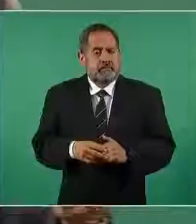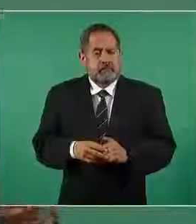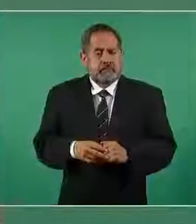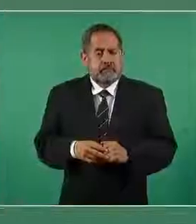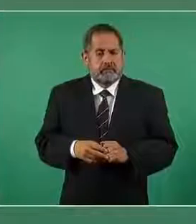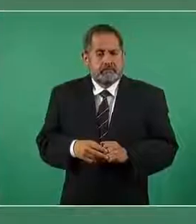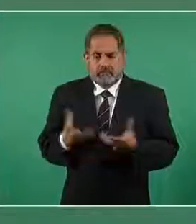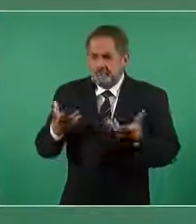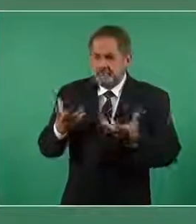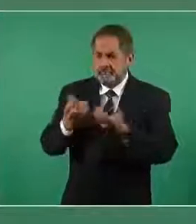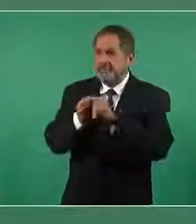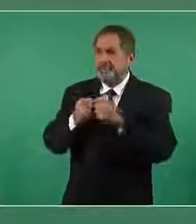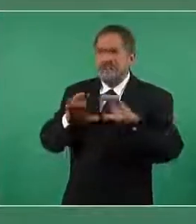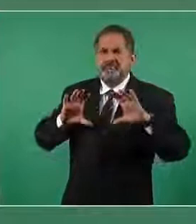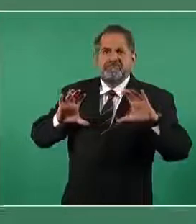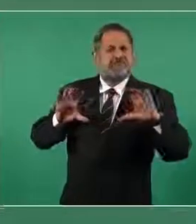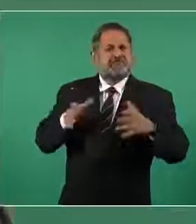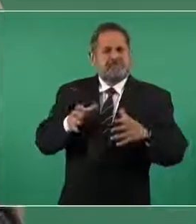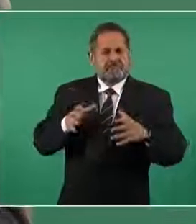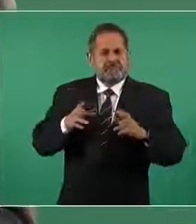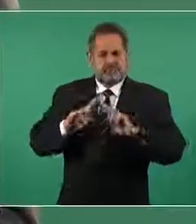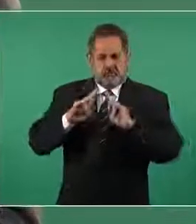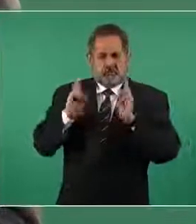se forma esta unión